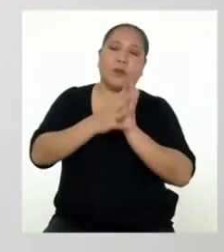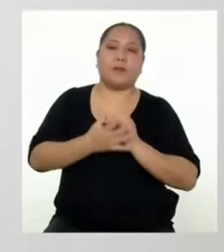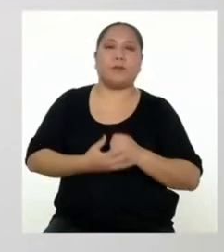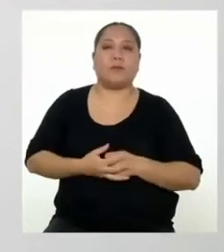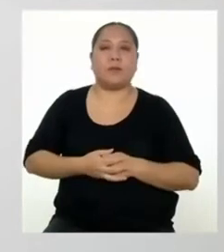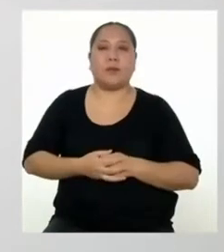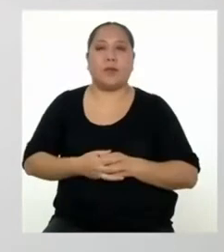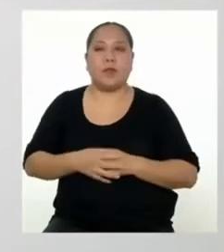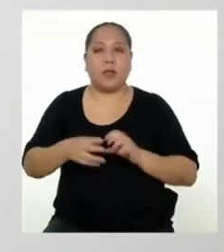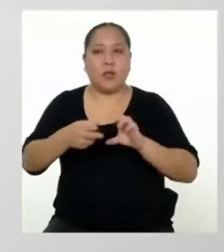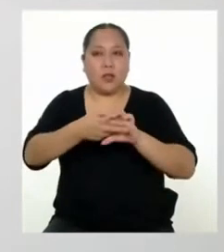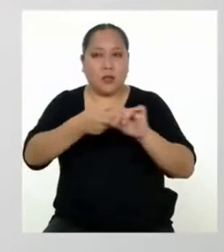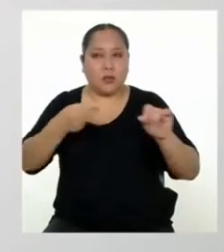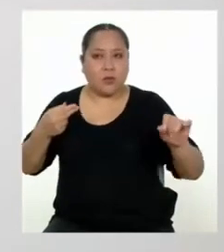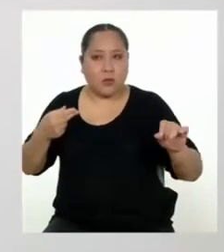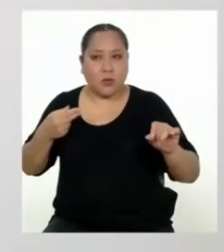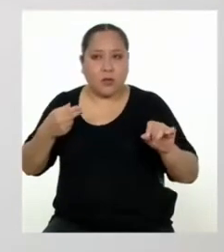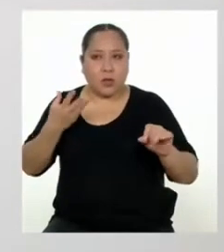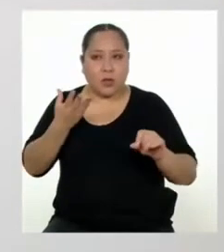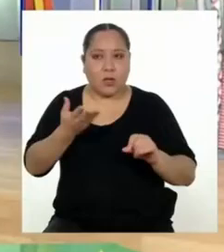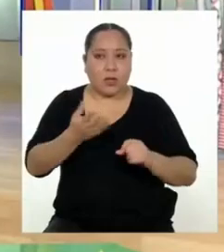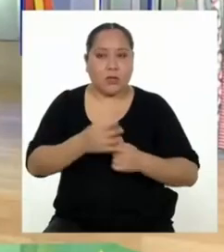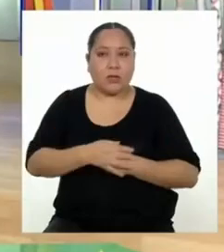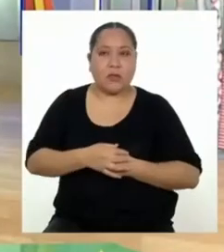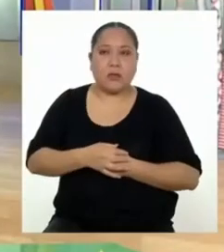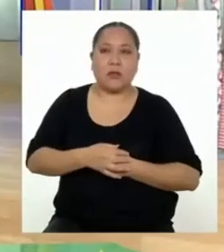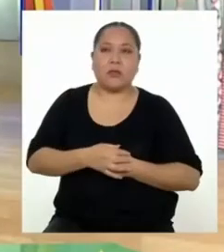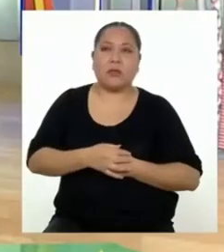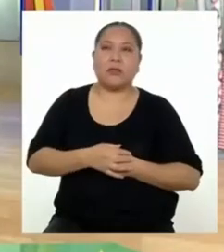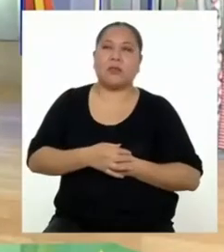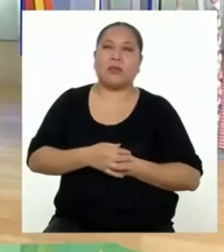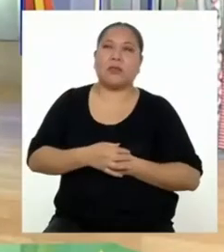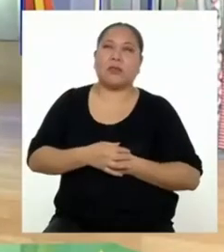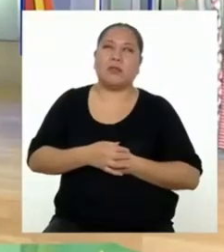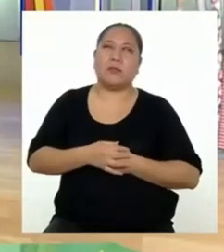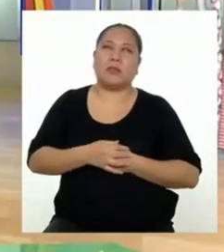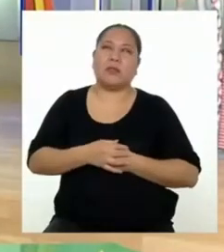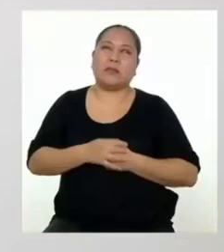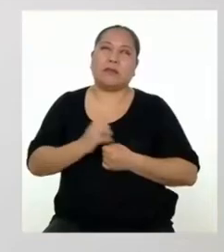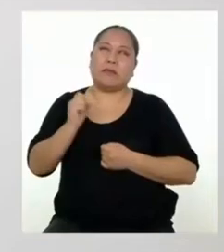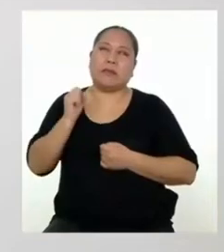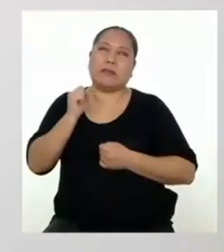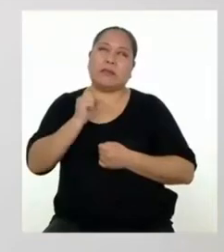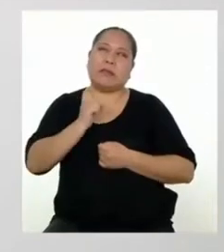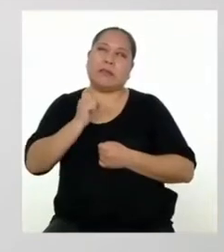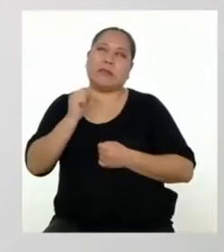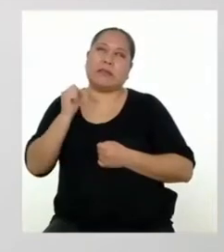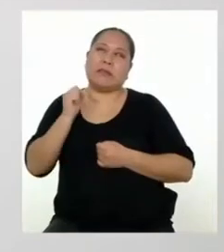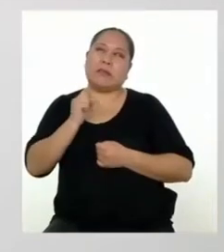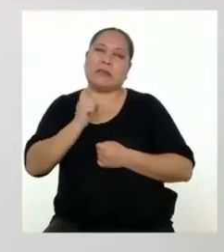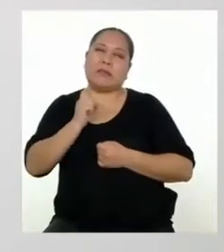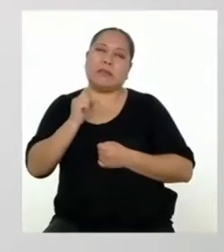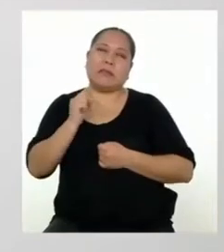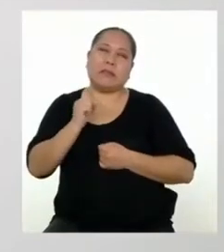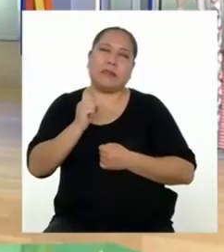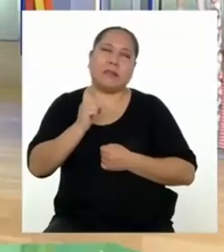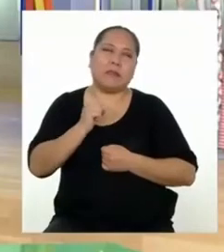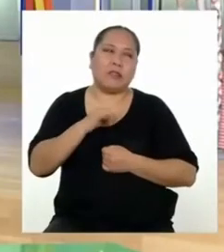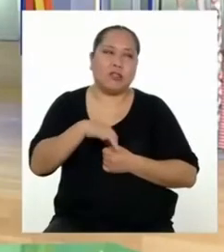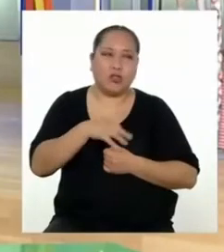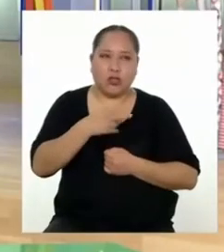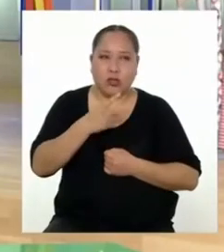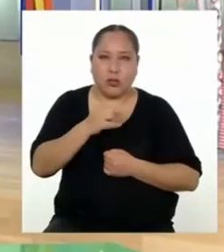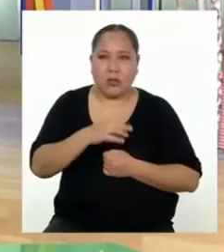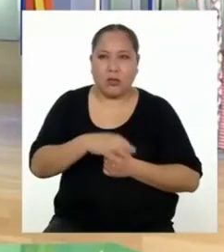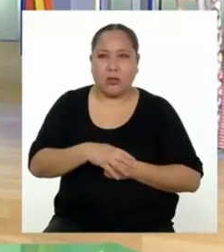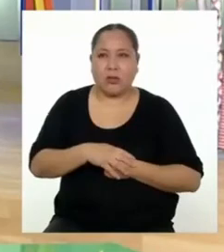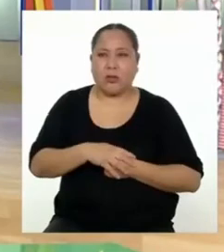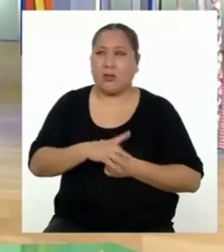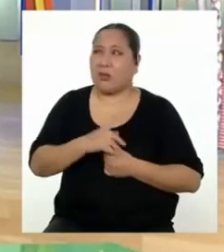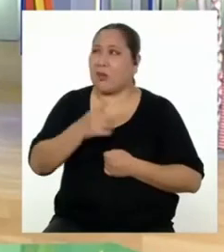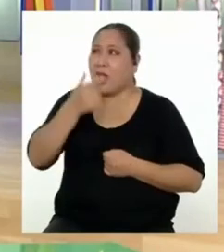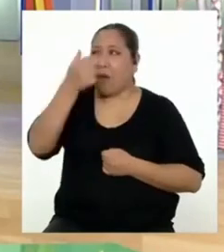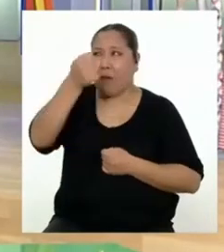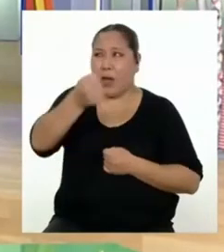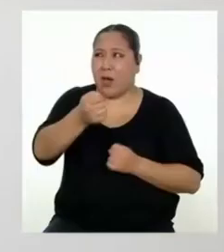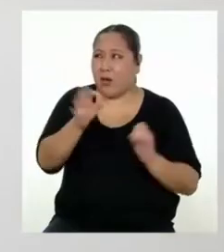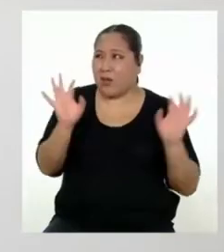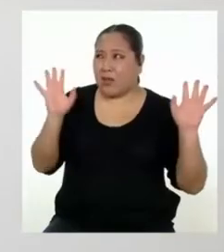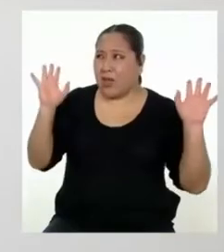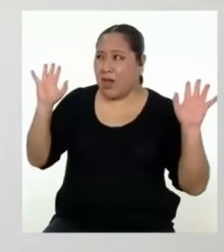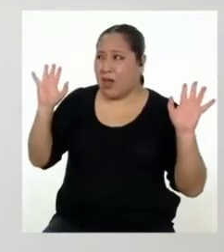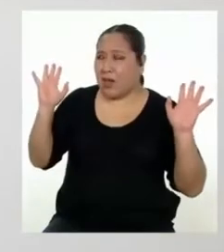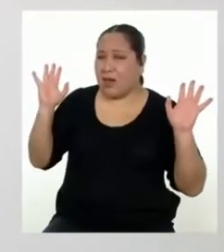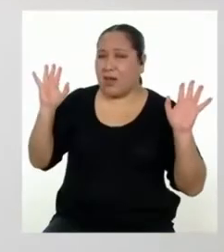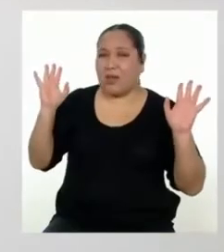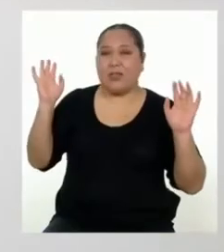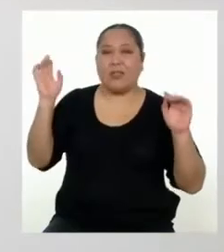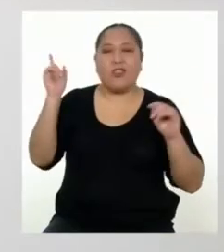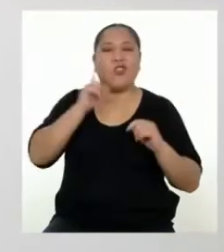¿Y lo desconectas del tomacorriente? Sí. ¿Jonathan? ¿Con apagarlos no era suficiente?